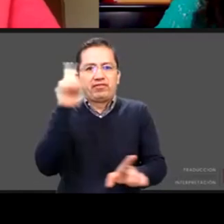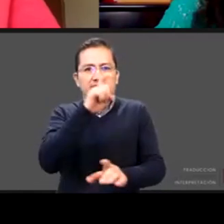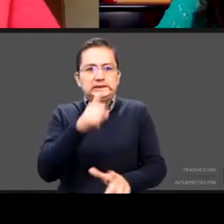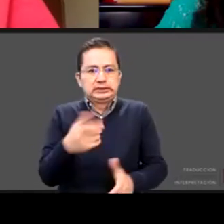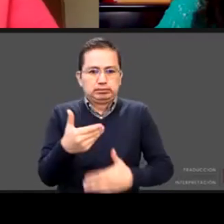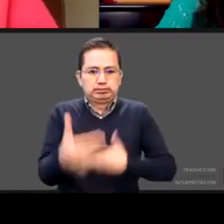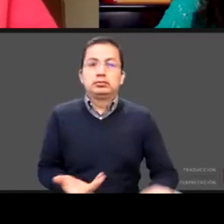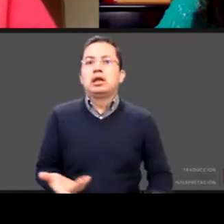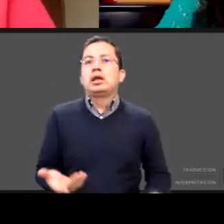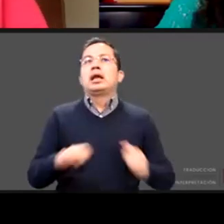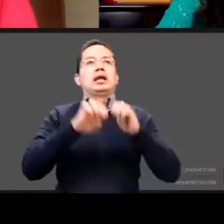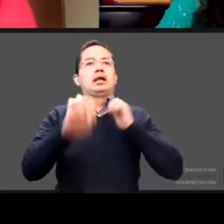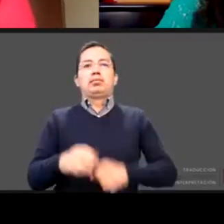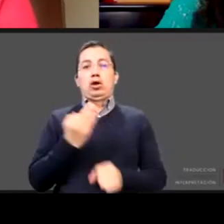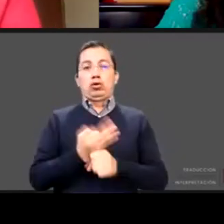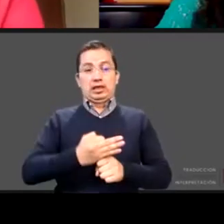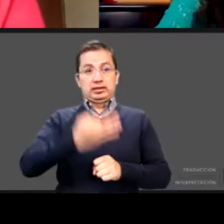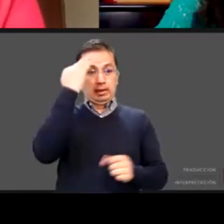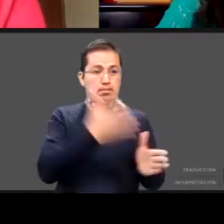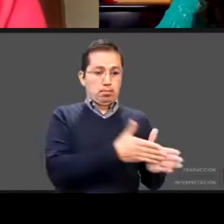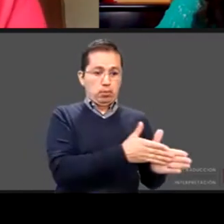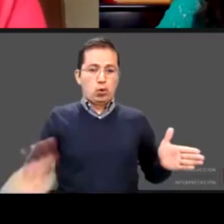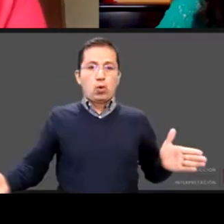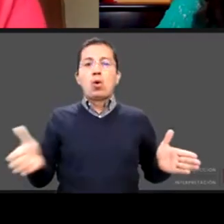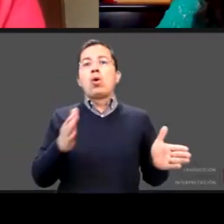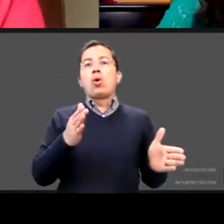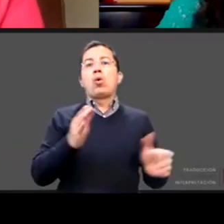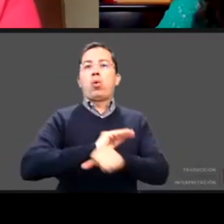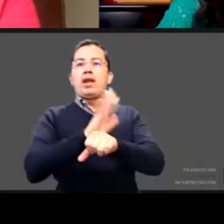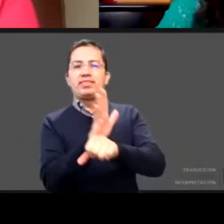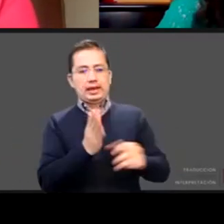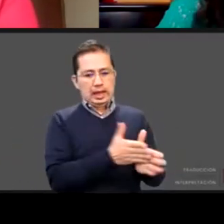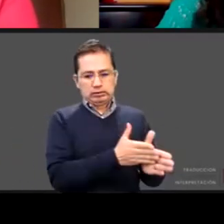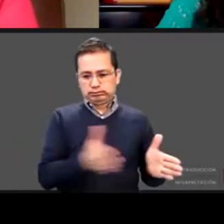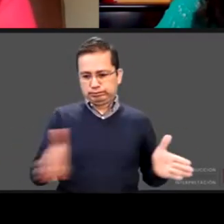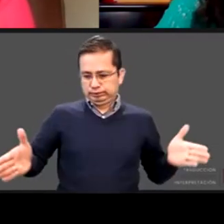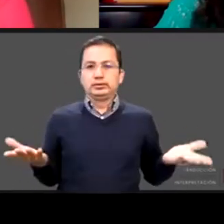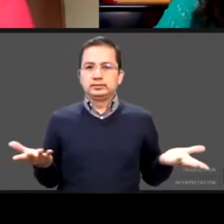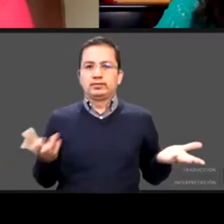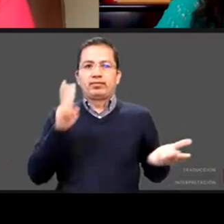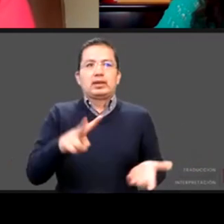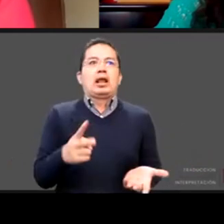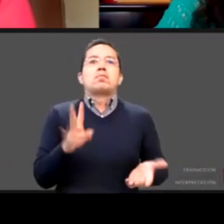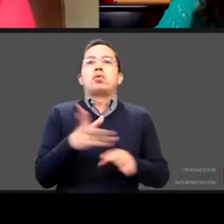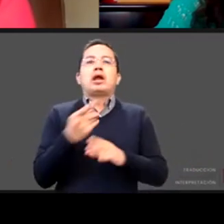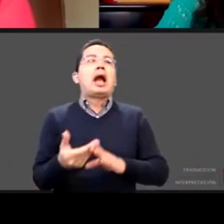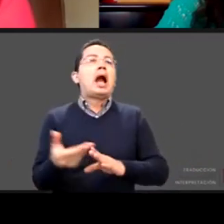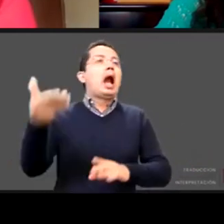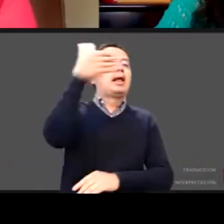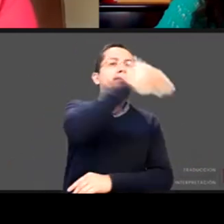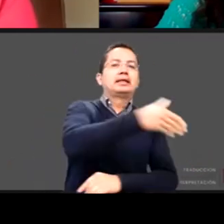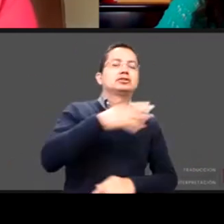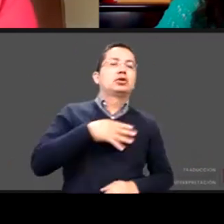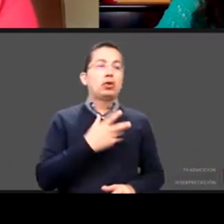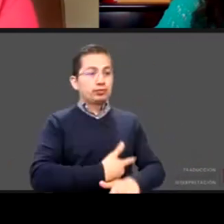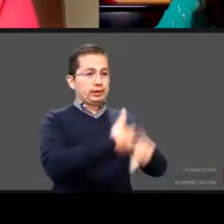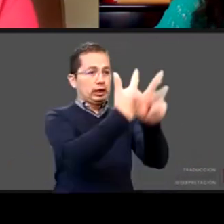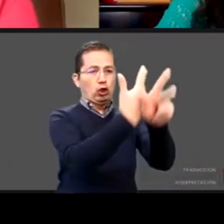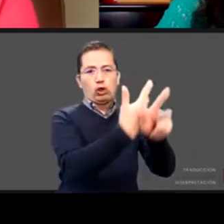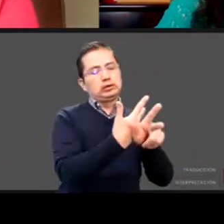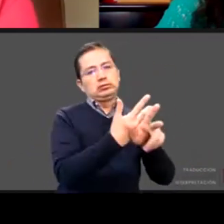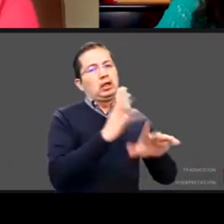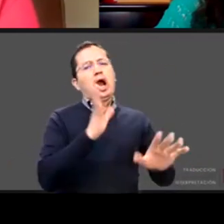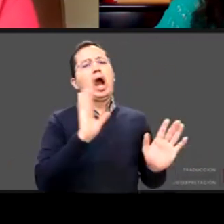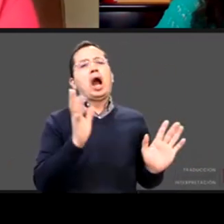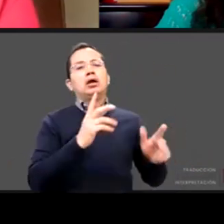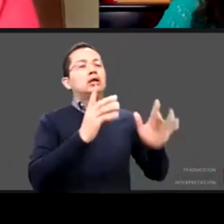cambió de 30 minutos de tecnología a ahora échate el preescolar de las 8 a las 12 y media del día en frente de una computadora a través de